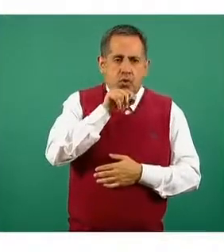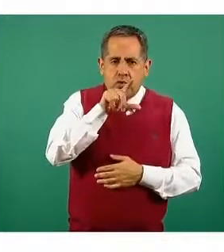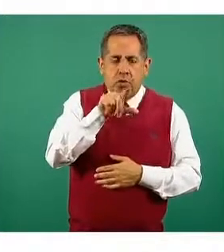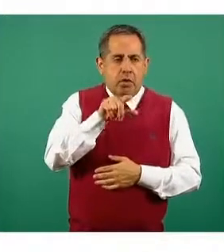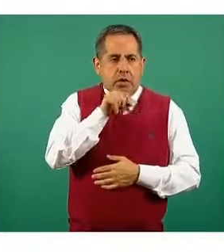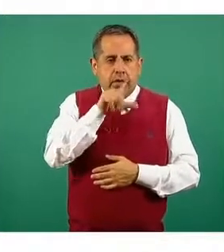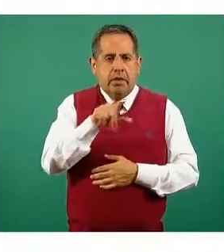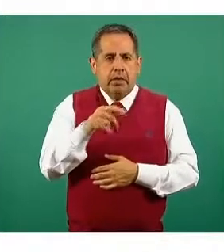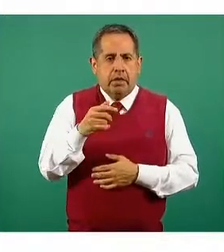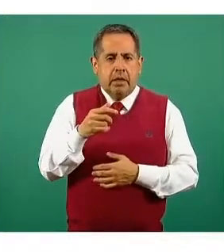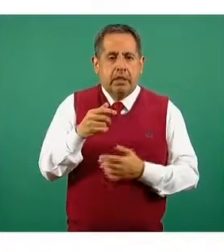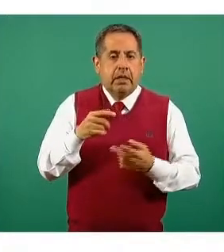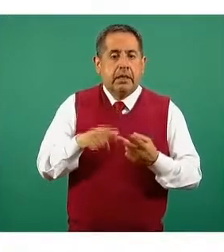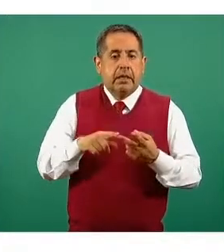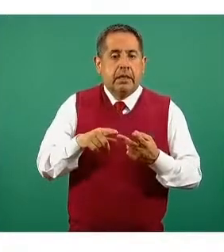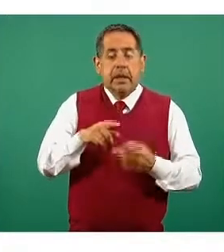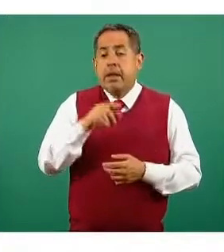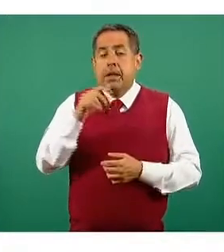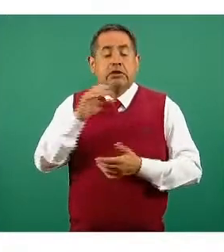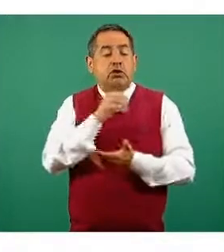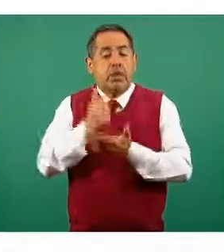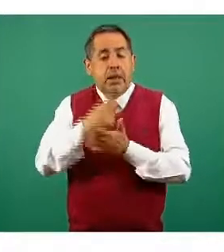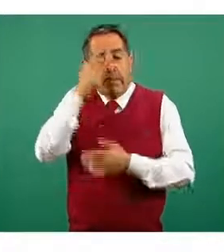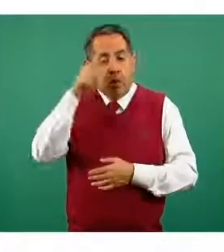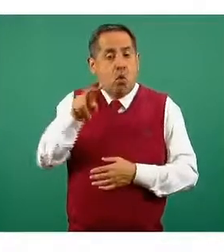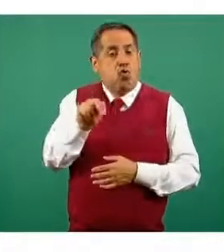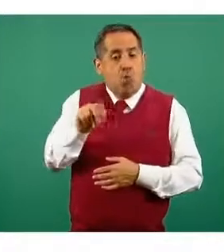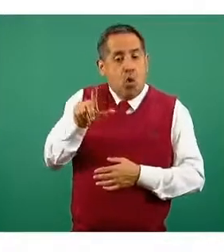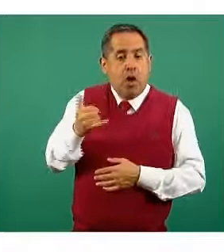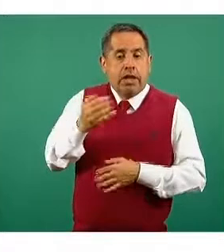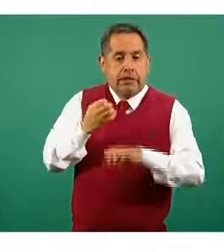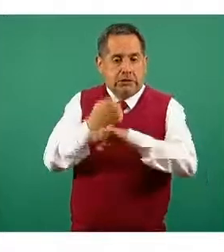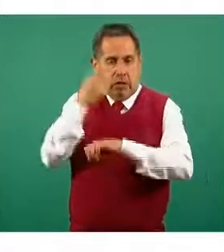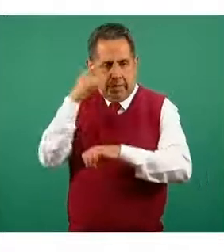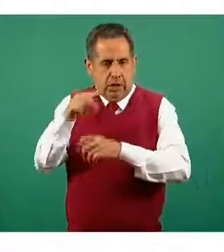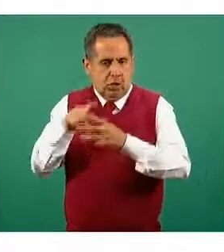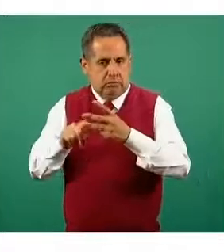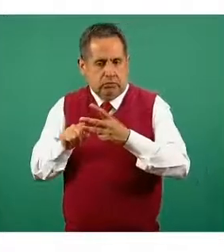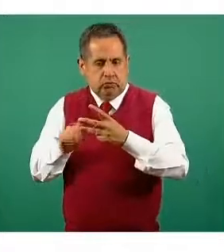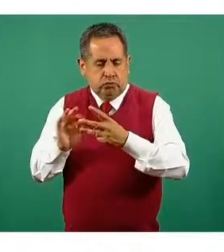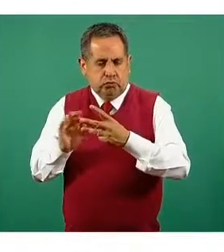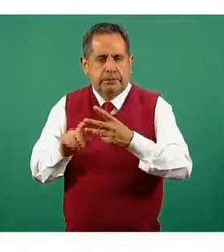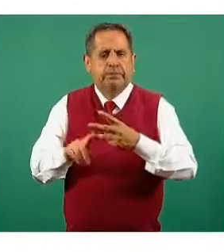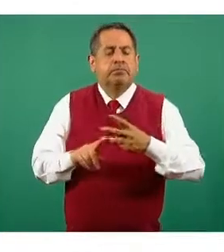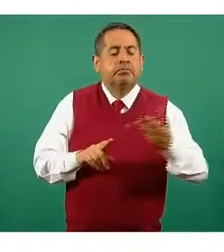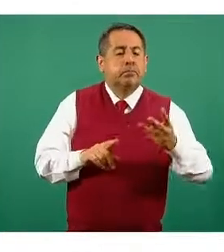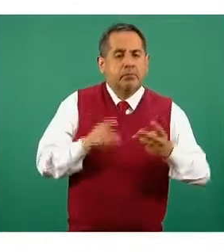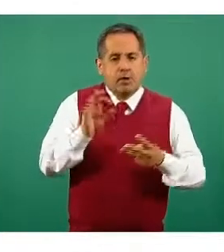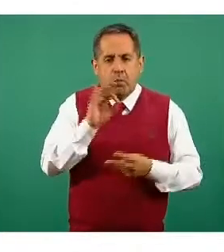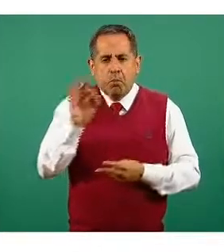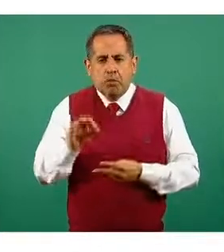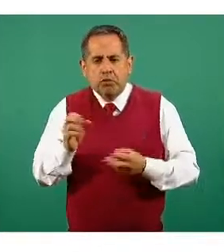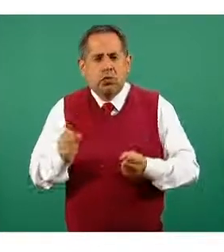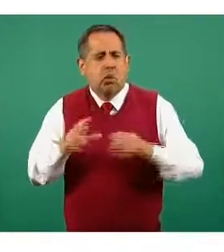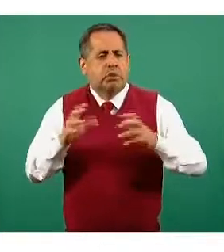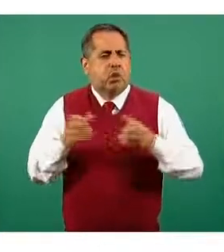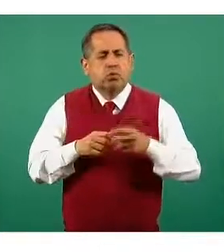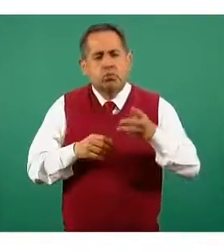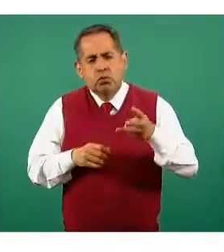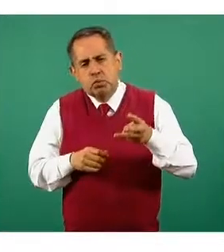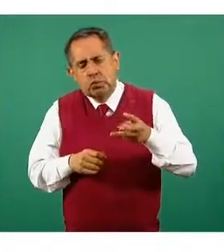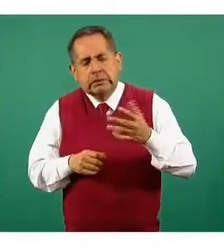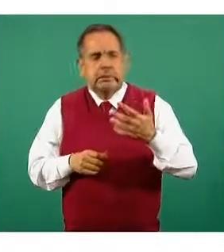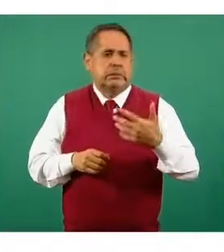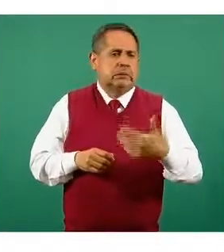por encima de este rango, pero que podemos ver también en los porcentajes que han mantenido un nivel y una